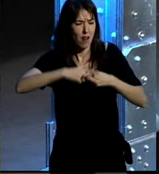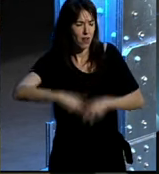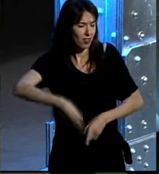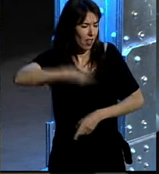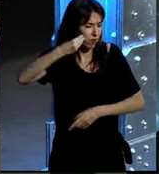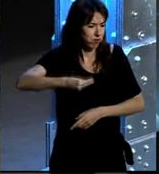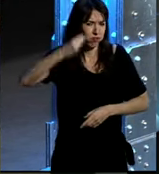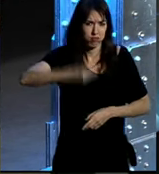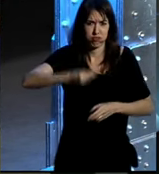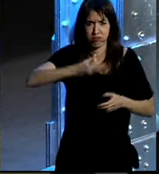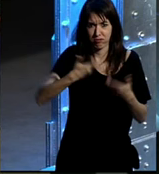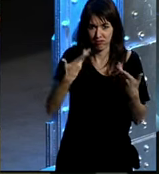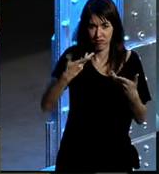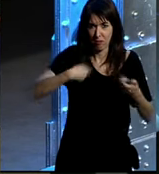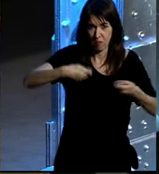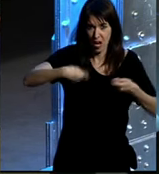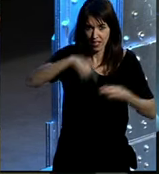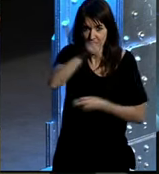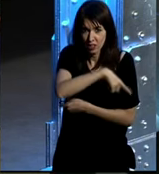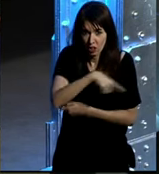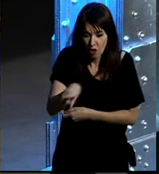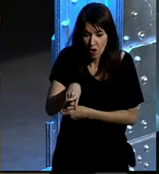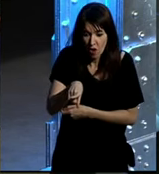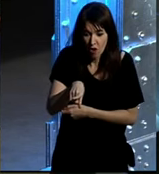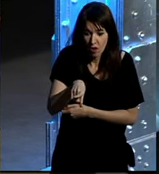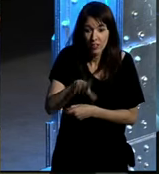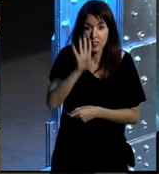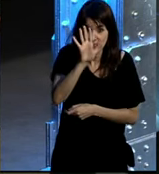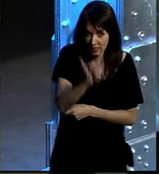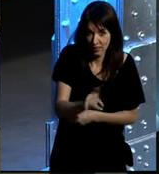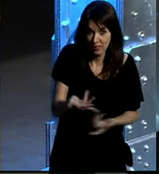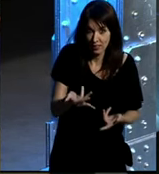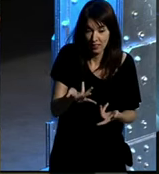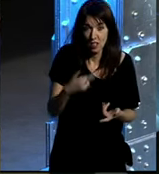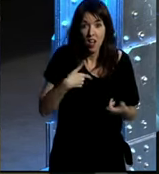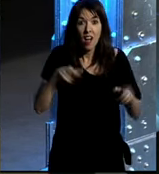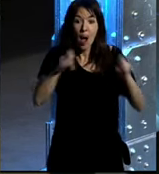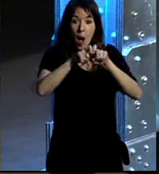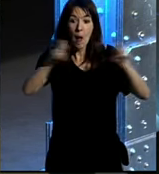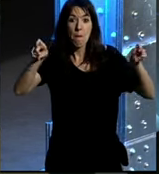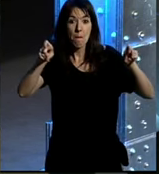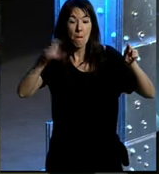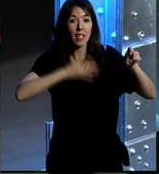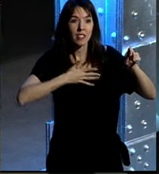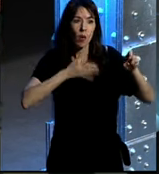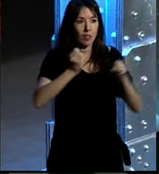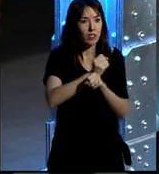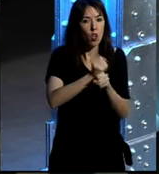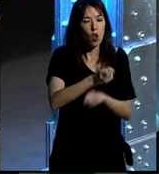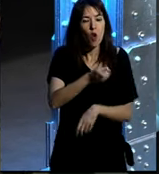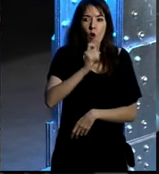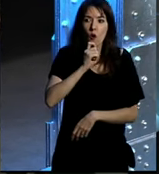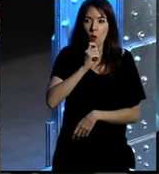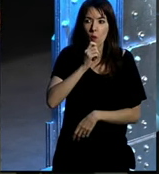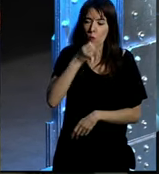marketing ¿no? ¿sí o no? ¿sí? bueno pues en mi empresa hicimos un ejercicio de bueno pero ¿cómo